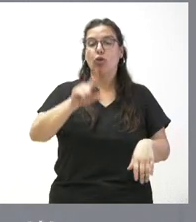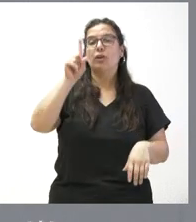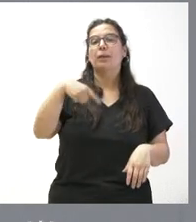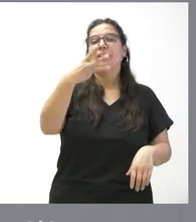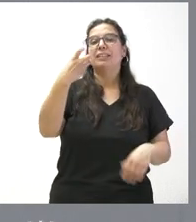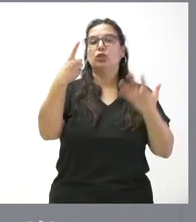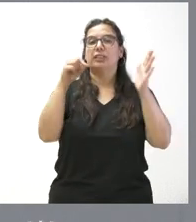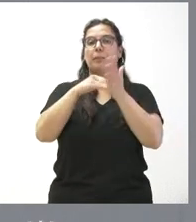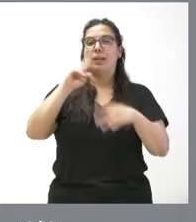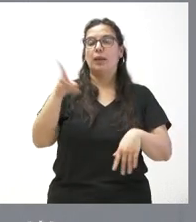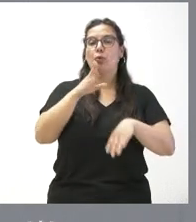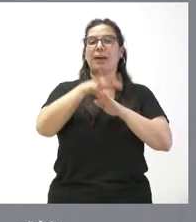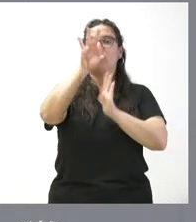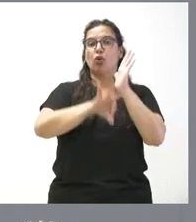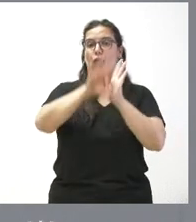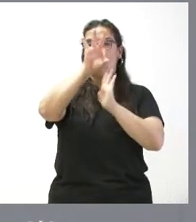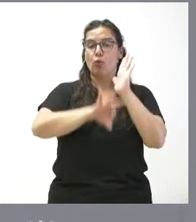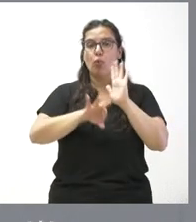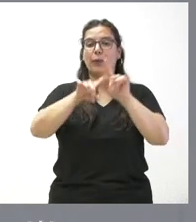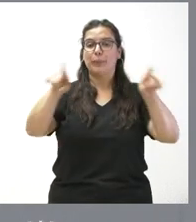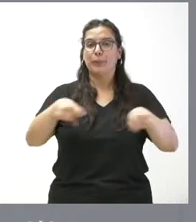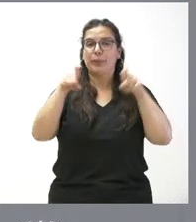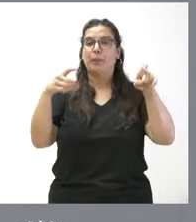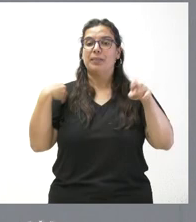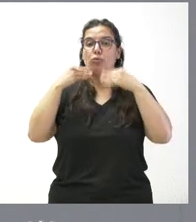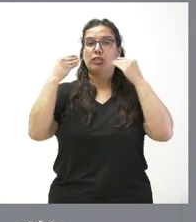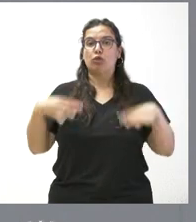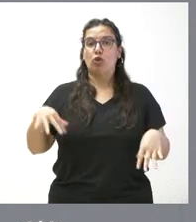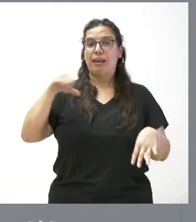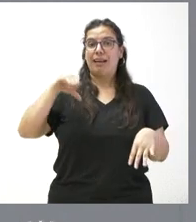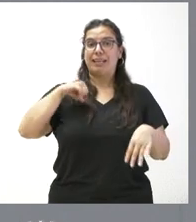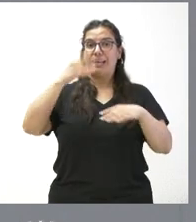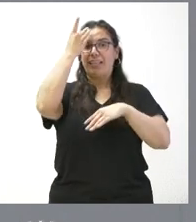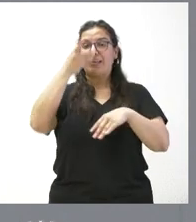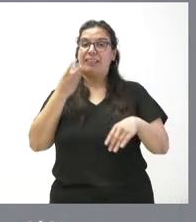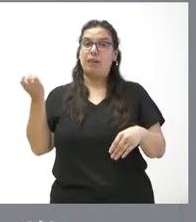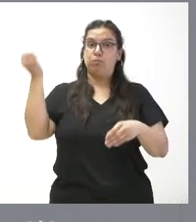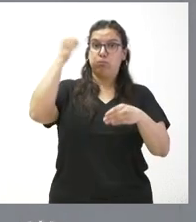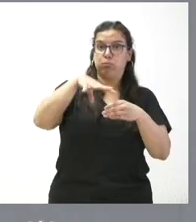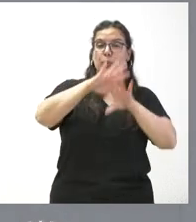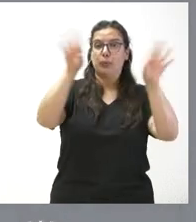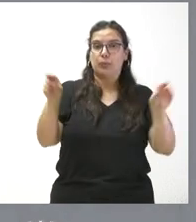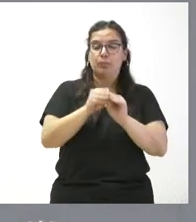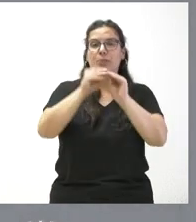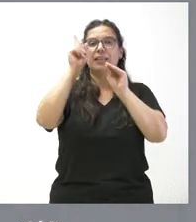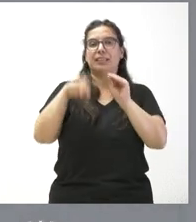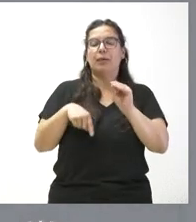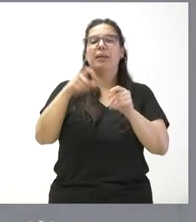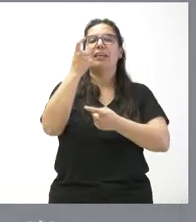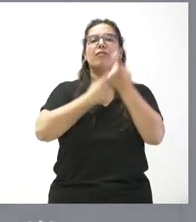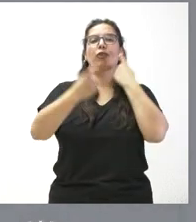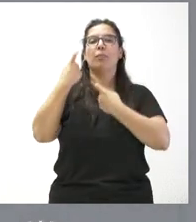.000 euros para un software que integre en la historia clínica digital la información de tipo electrocardiográfico.